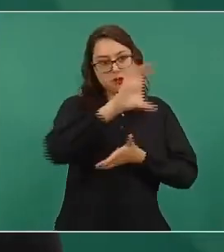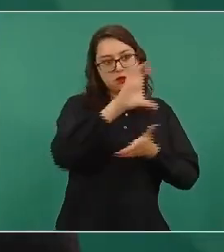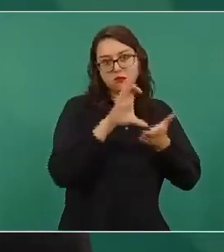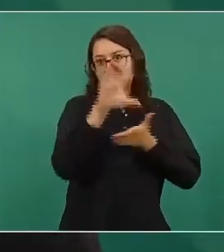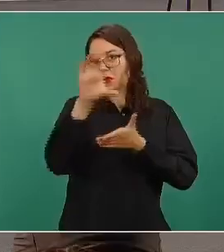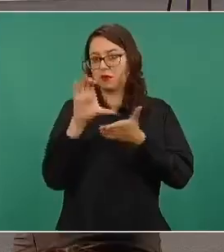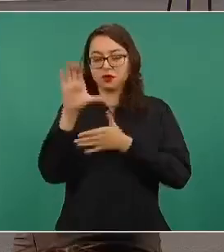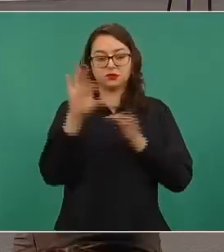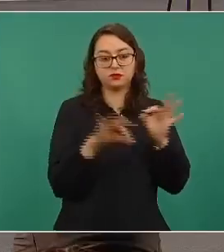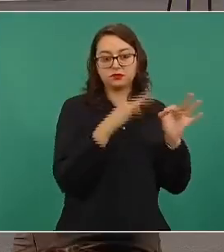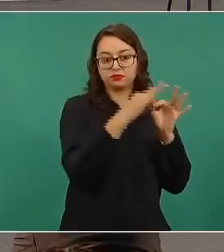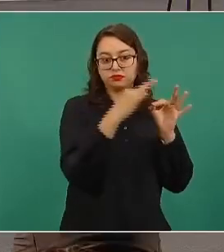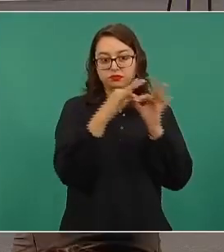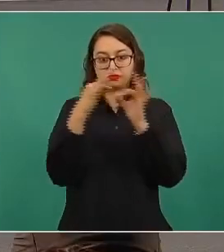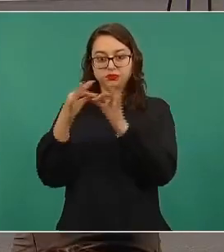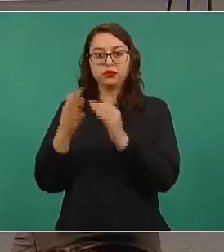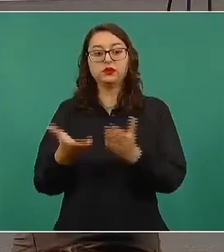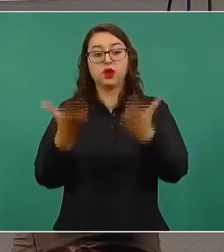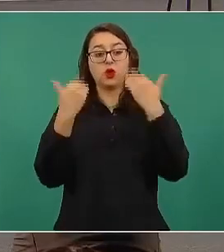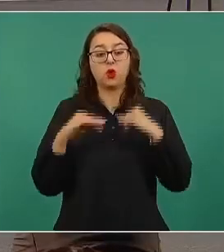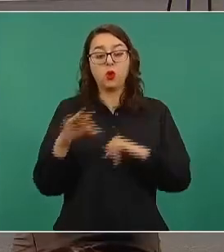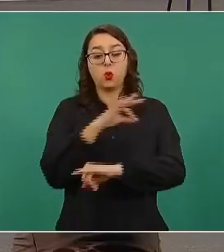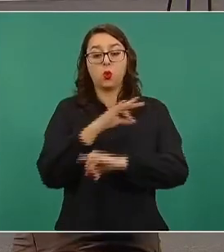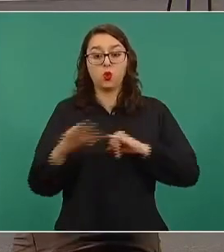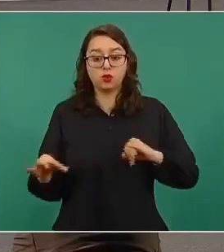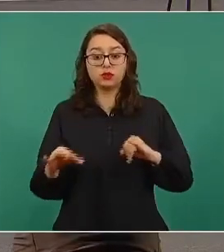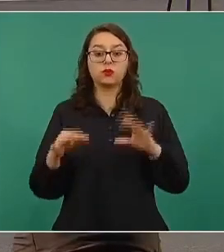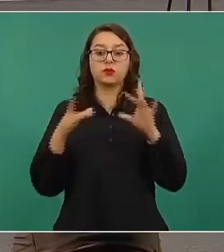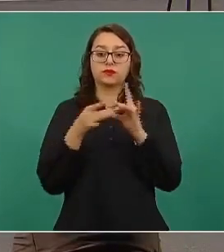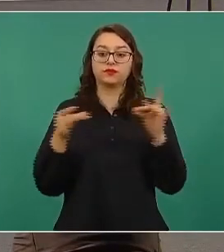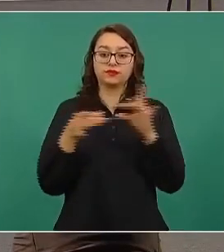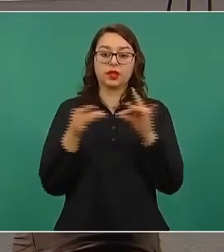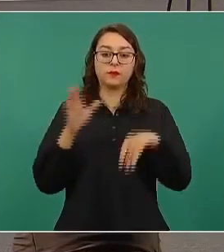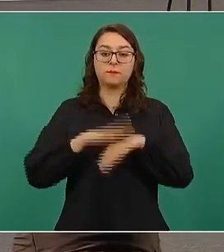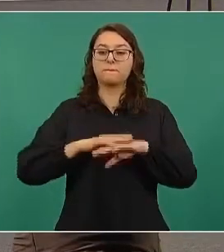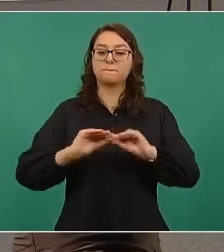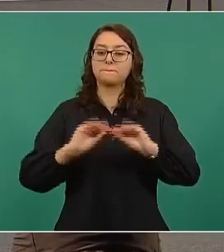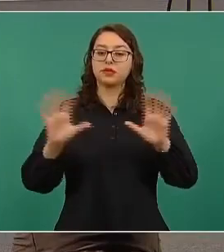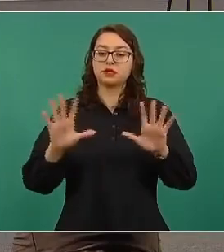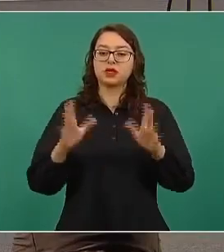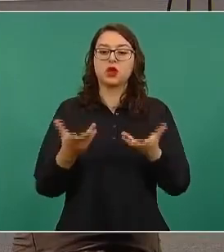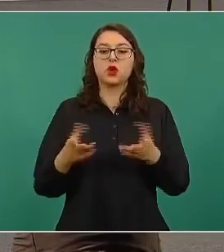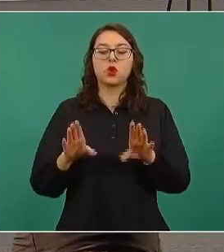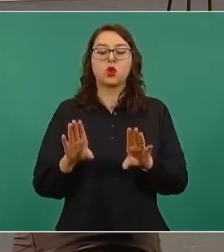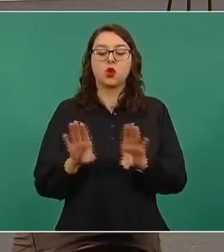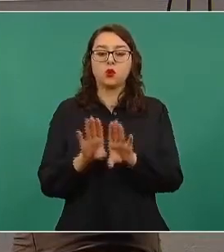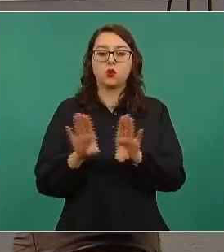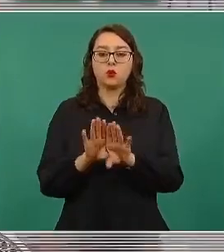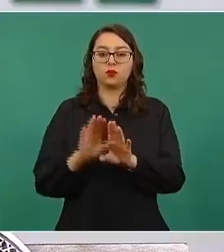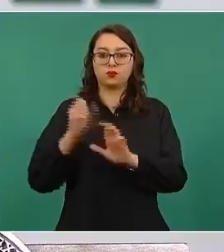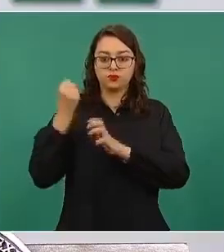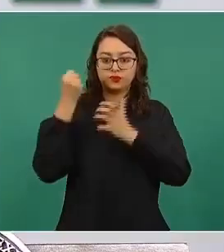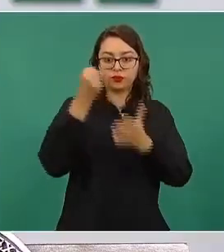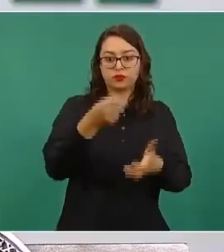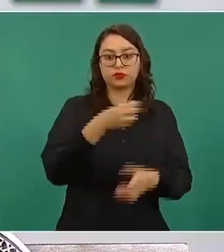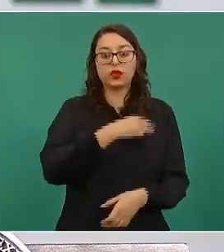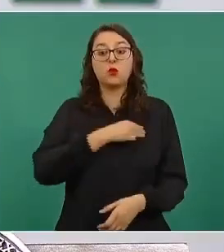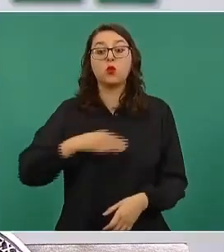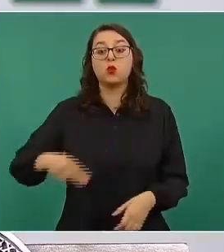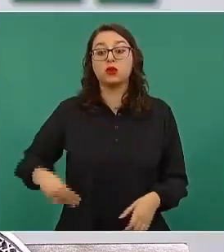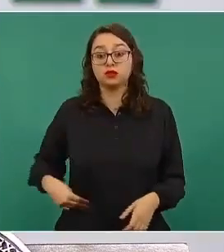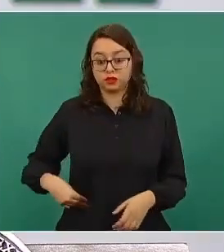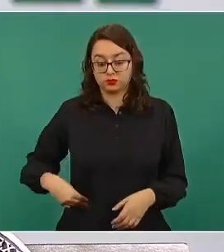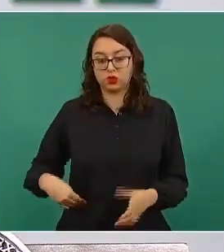Finalmente, tenemos una lámina donde se explica brevemente cuáles son los recursos que van a los municipios y cómo se operan.